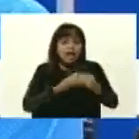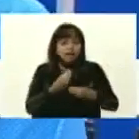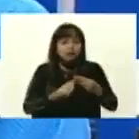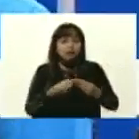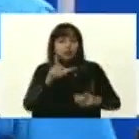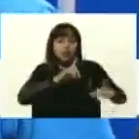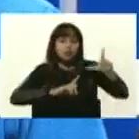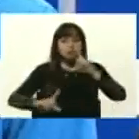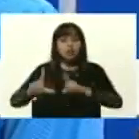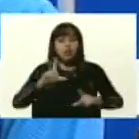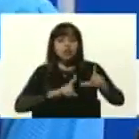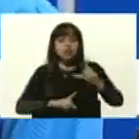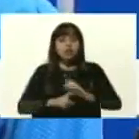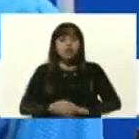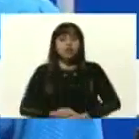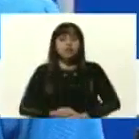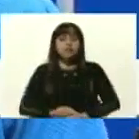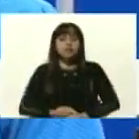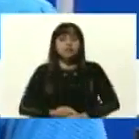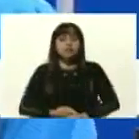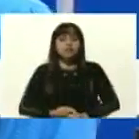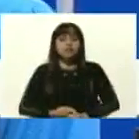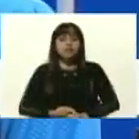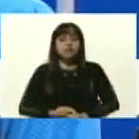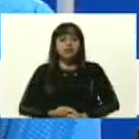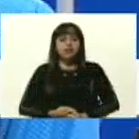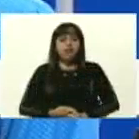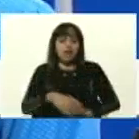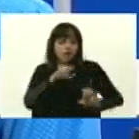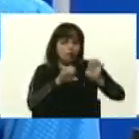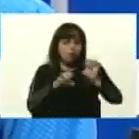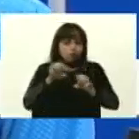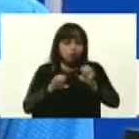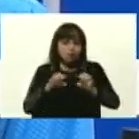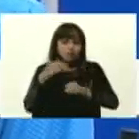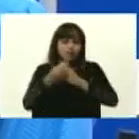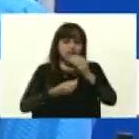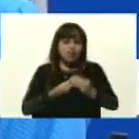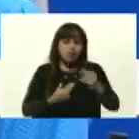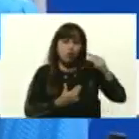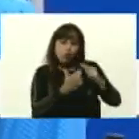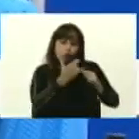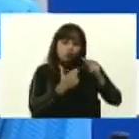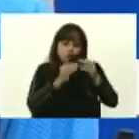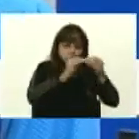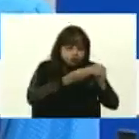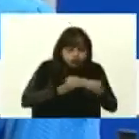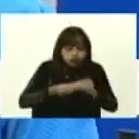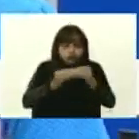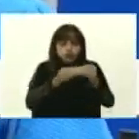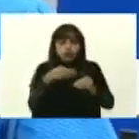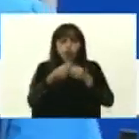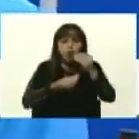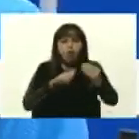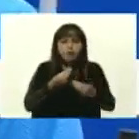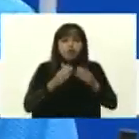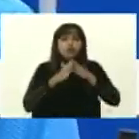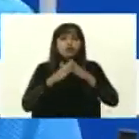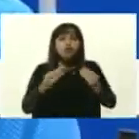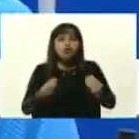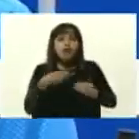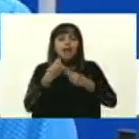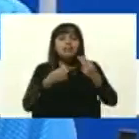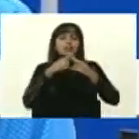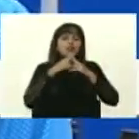laboratorios del CENDIT, las pruebas que se hicieron luego de la construcción, todo dando los